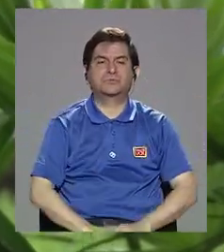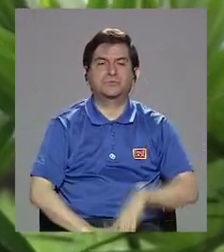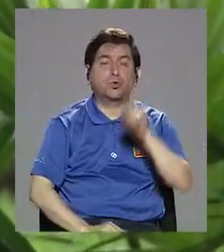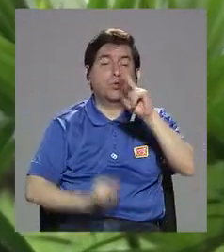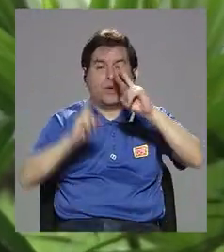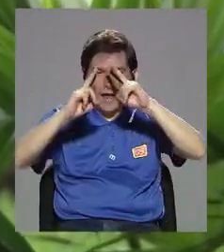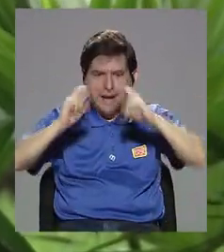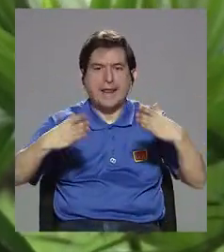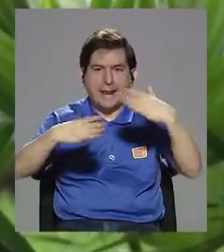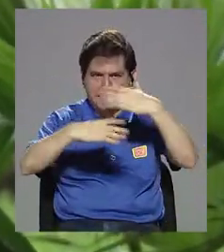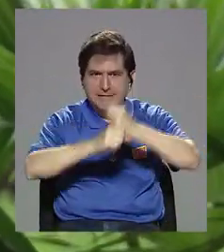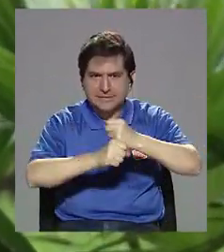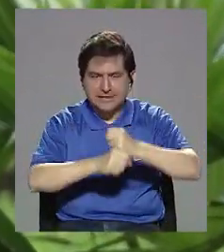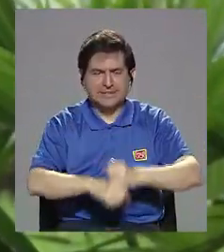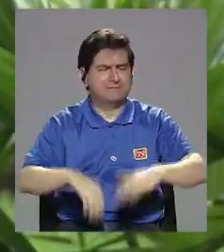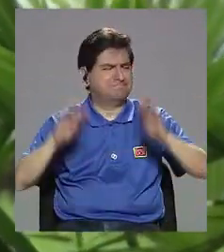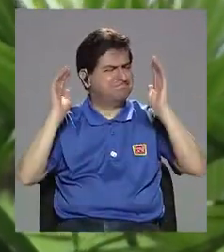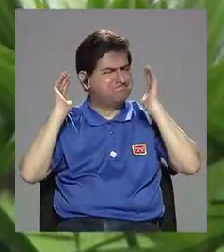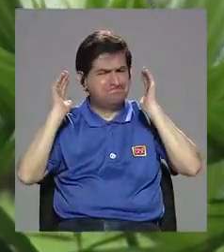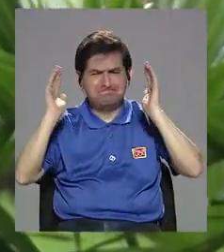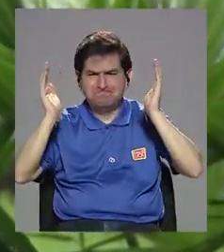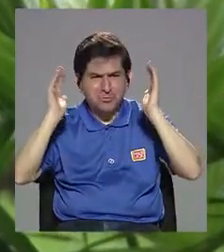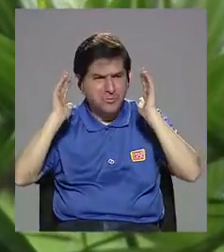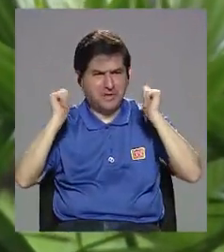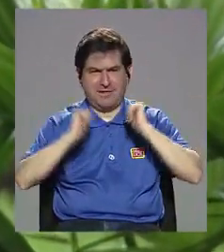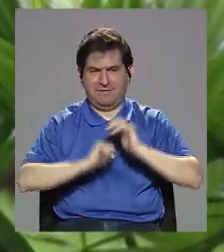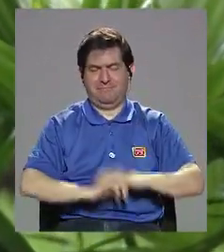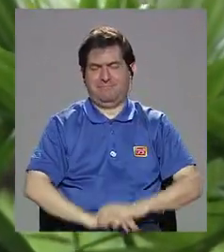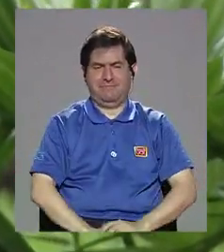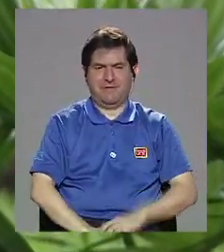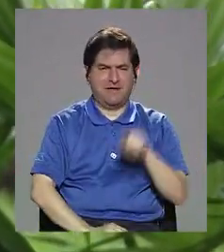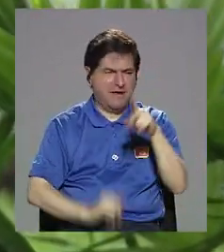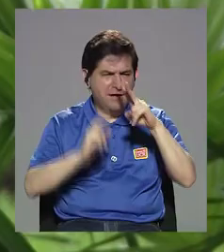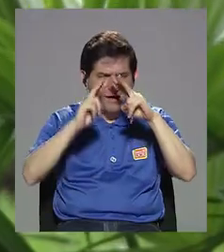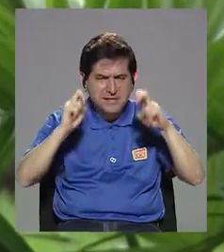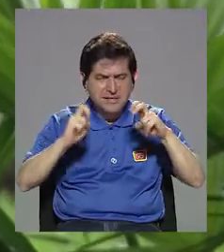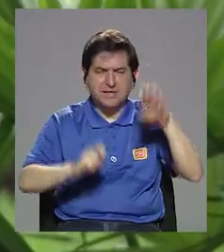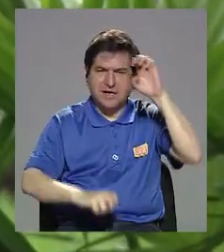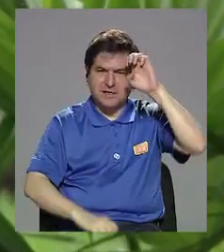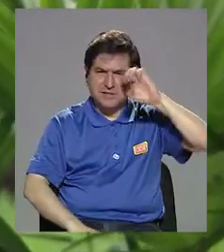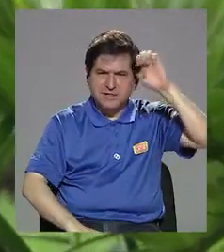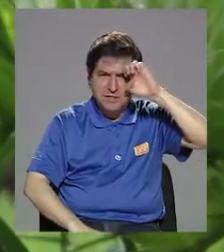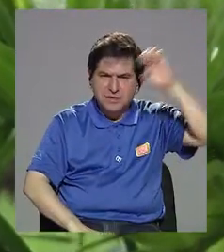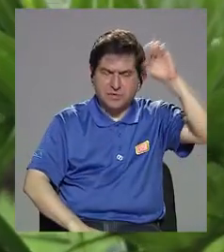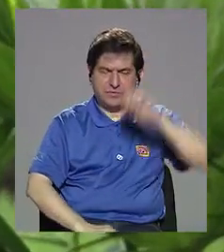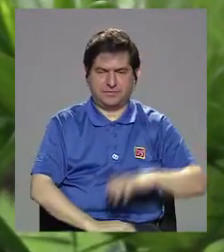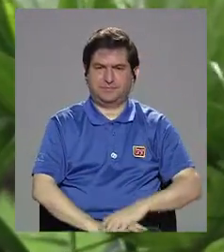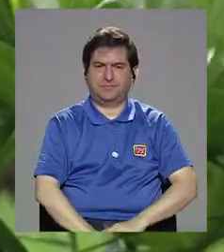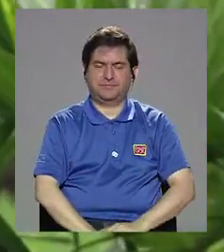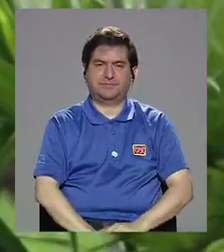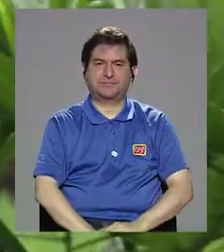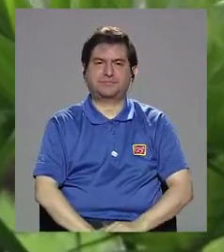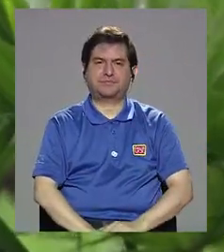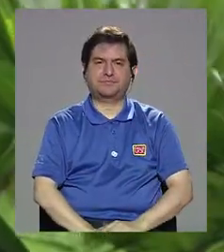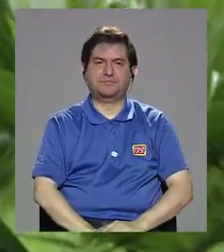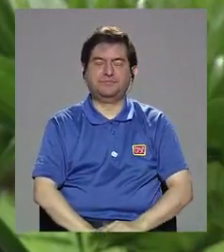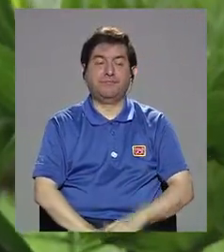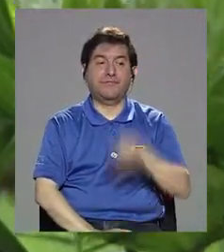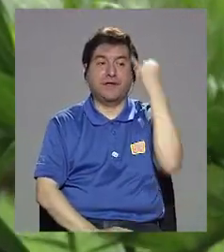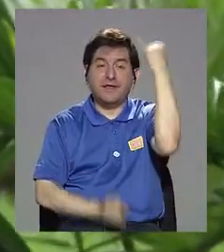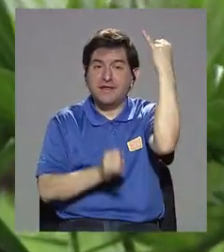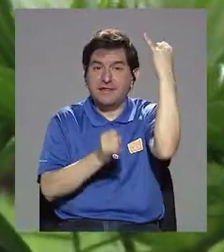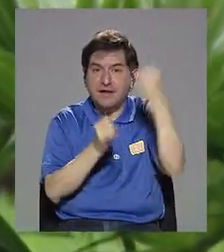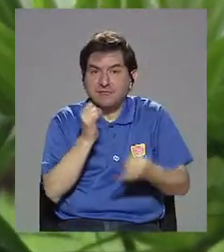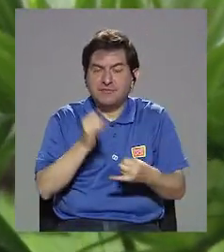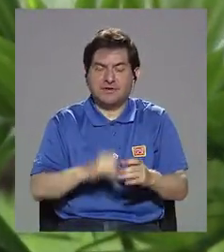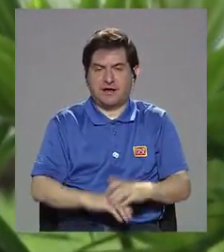hizo un análisis inmenso en Europa, donde la conclusión